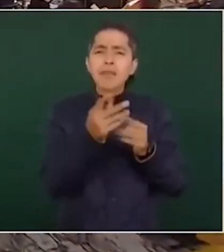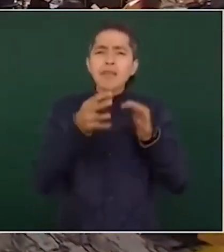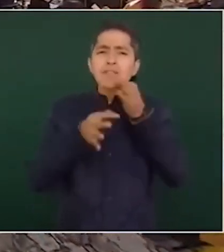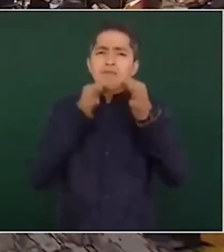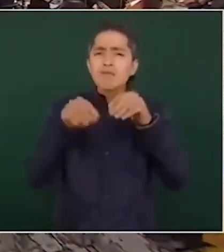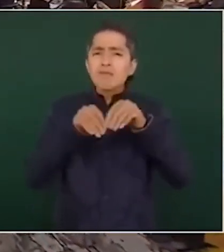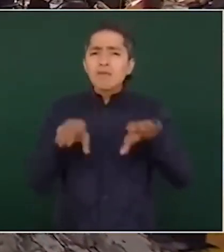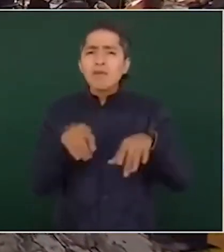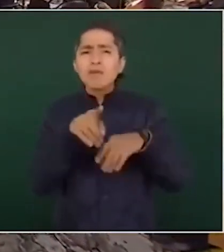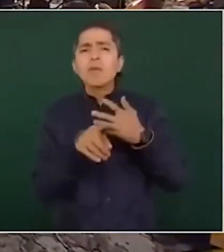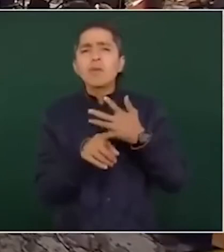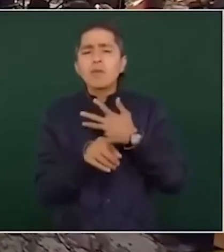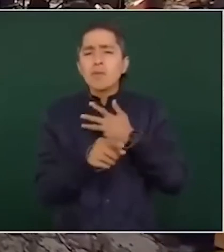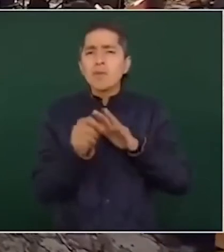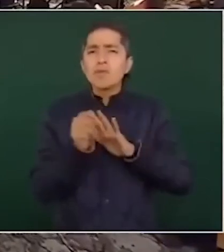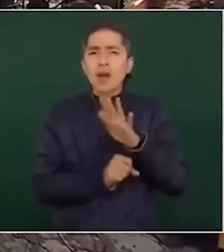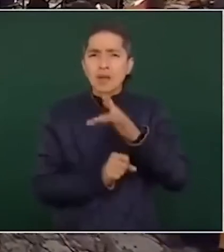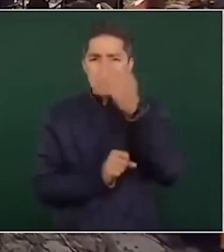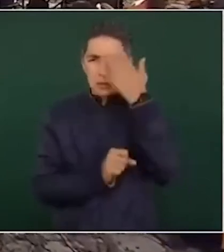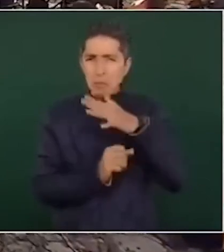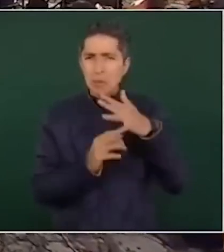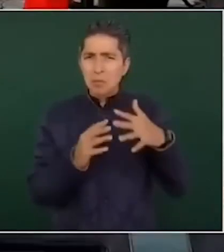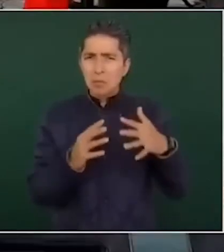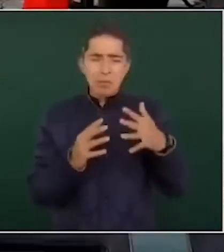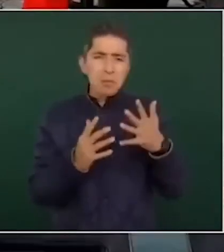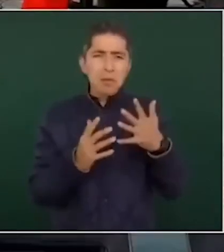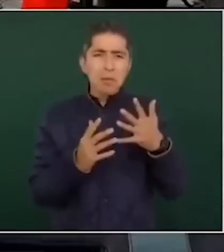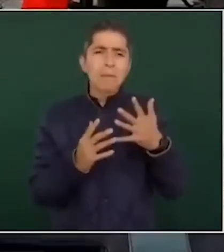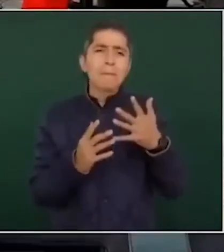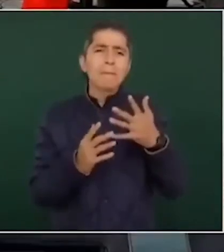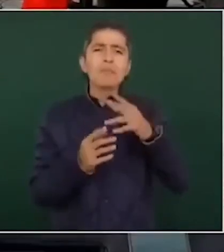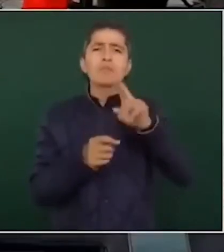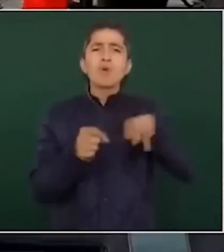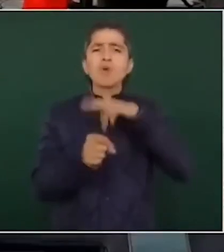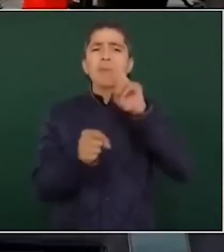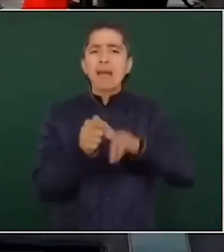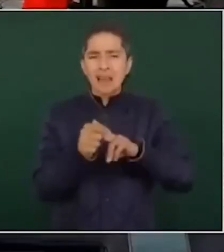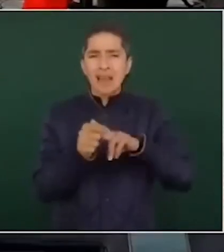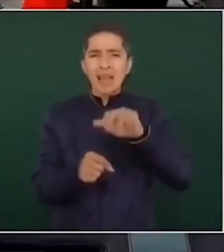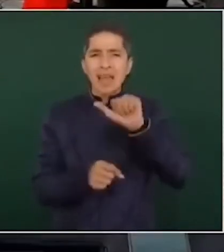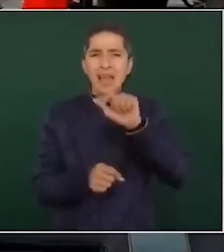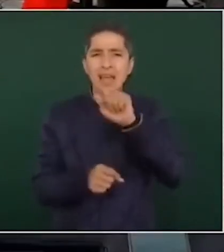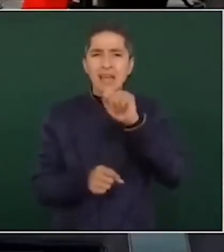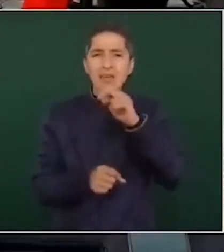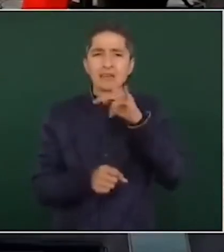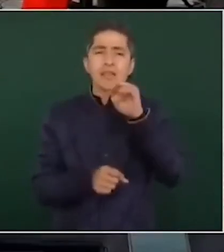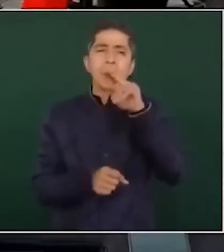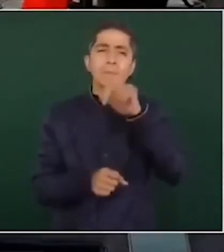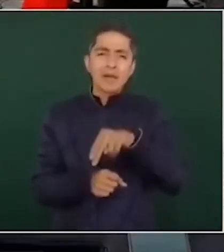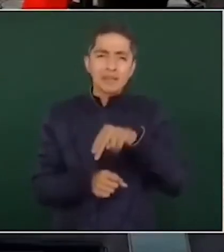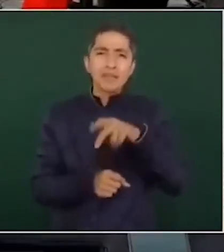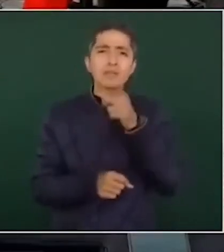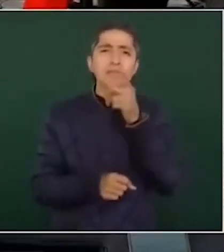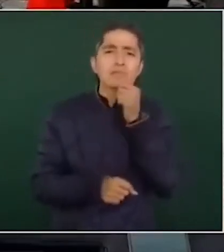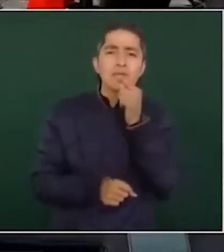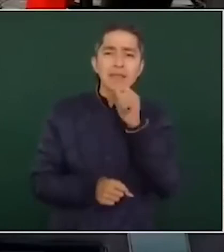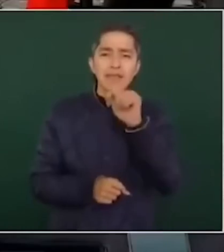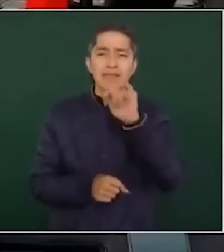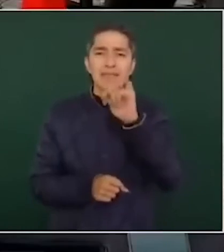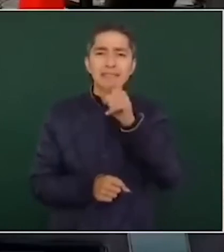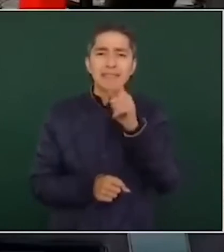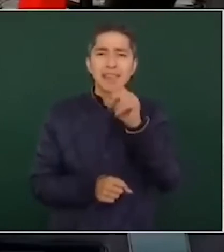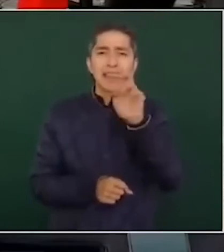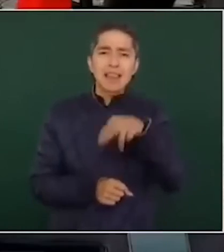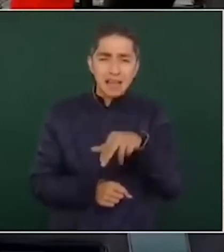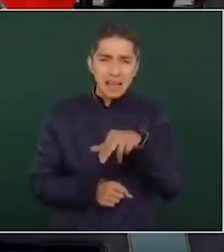Obrador lamentó profundamente la muerte de un estudiante de la normal rural Raúl Isidro Burgos de Ayotzinapa en Chilpancingo, Guerrero. El